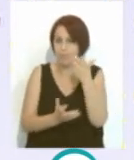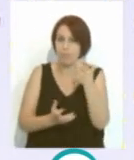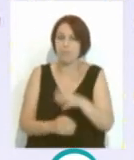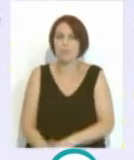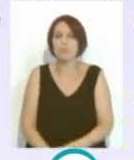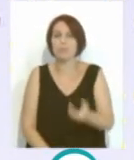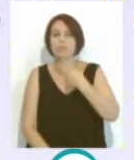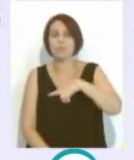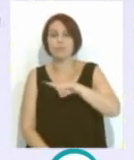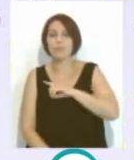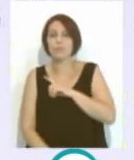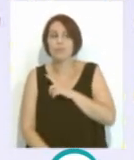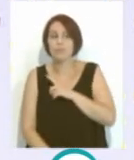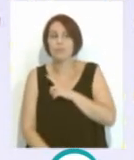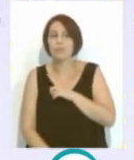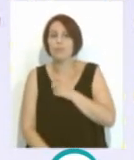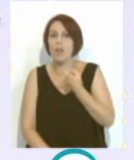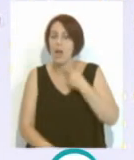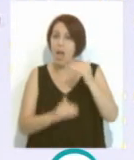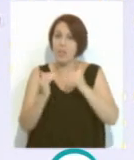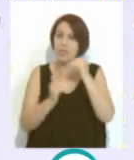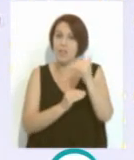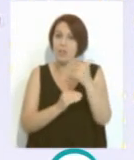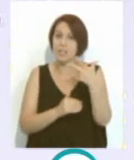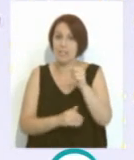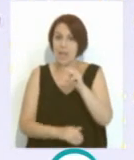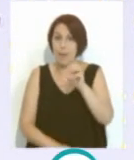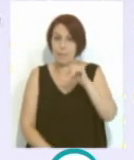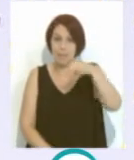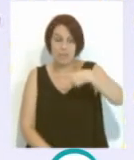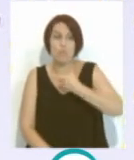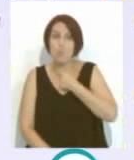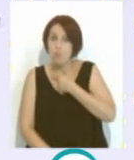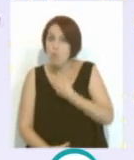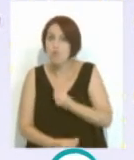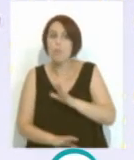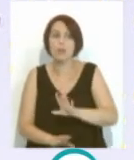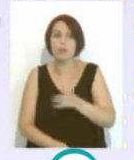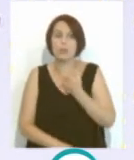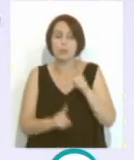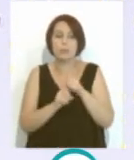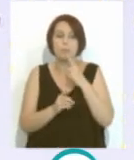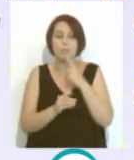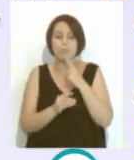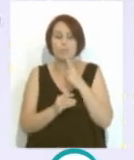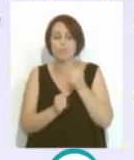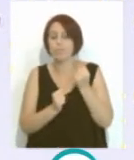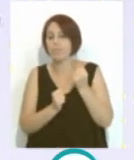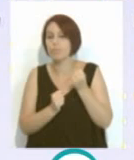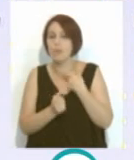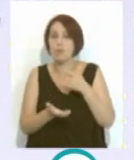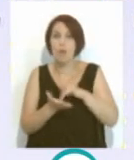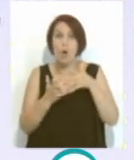Y nosotros vivimos el ascenso de Chapin, que nos gustó mucho, pero nos quedamos con la miel en los labios cuando descendió